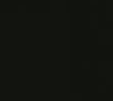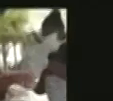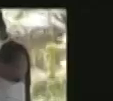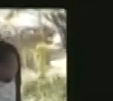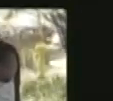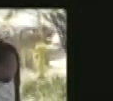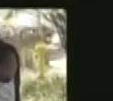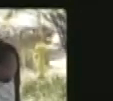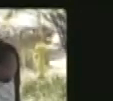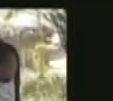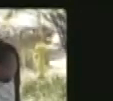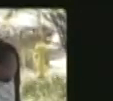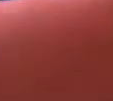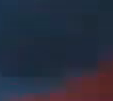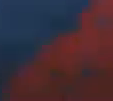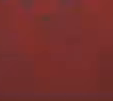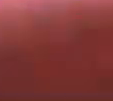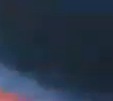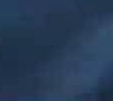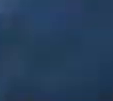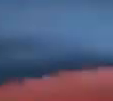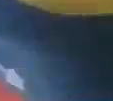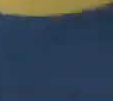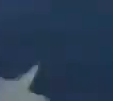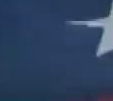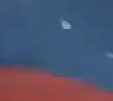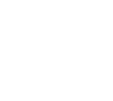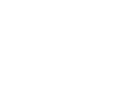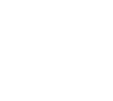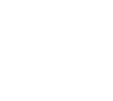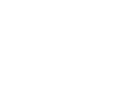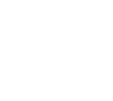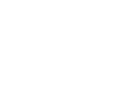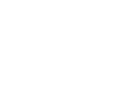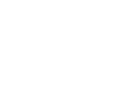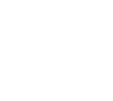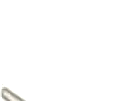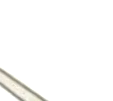escuela y comunidad. Seguimos juntos haciendo patria.